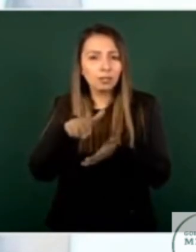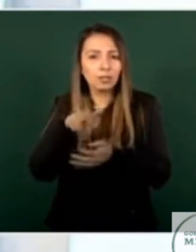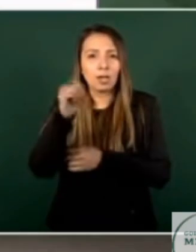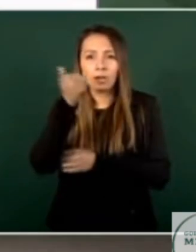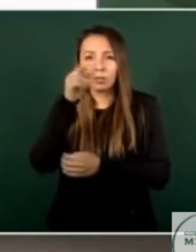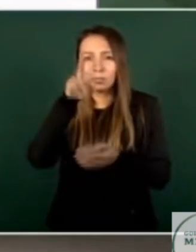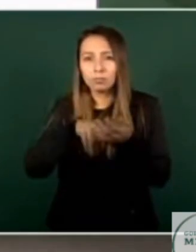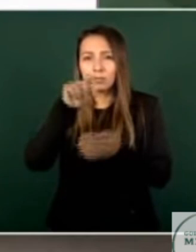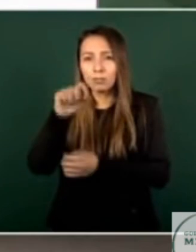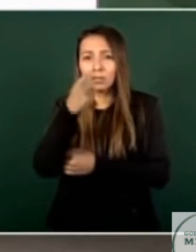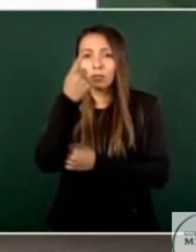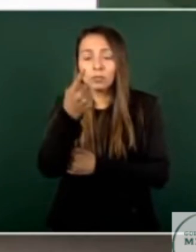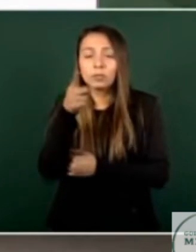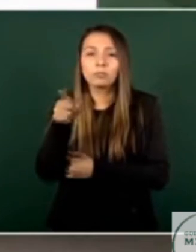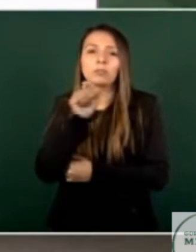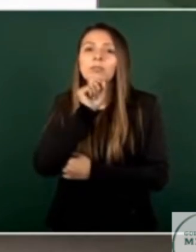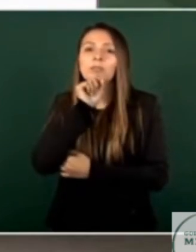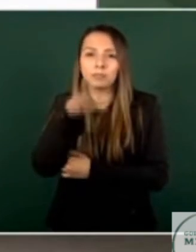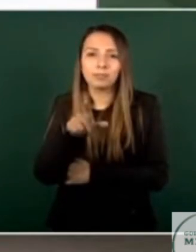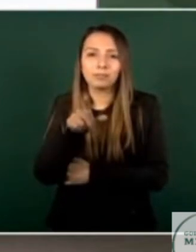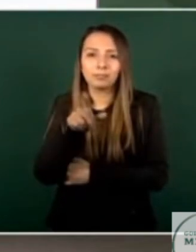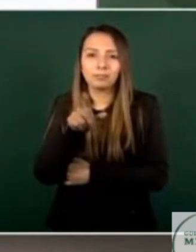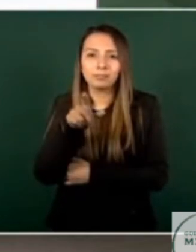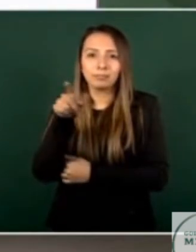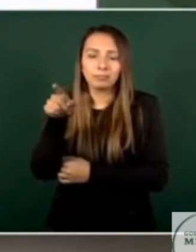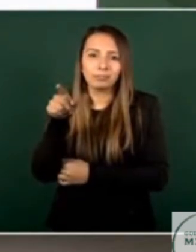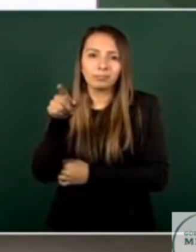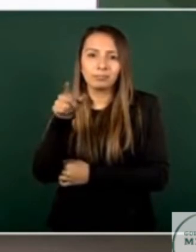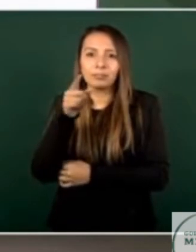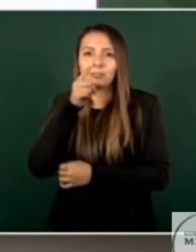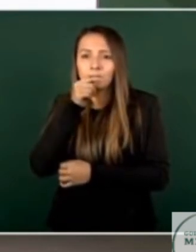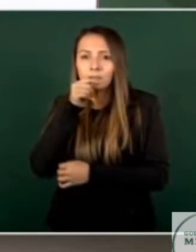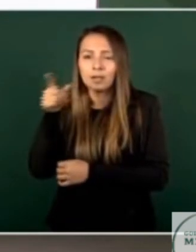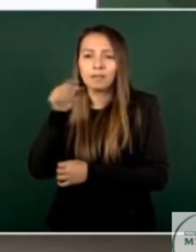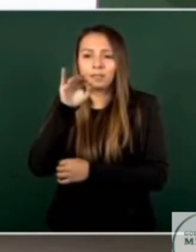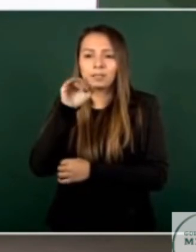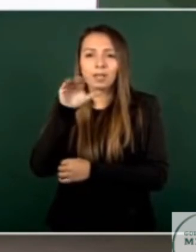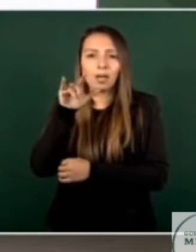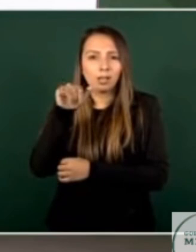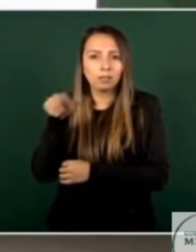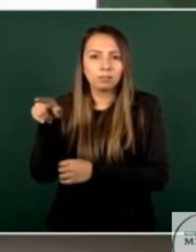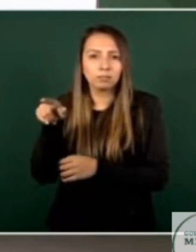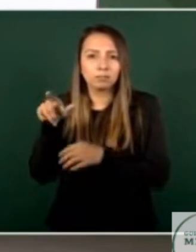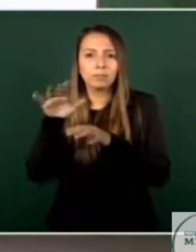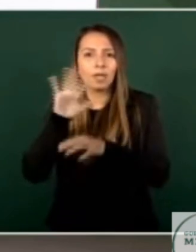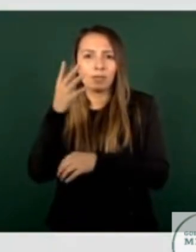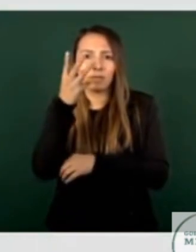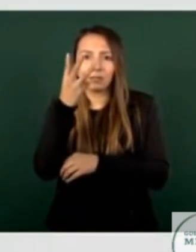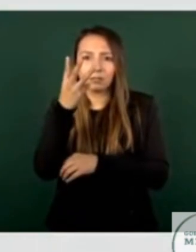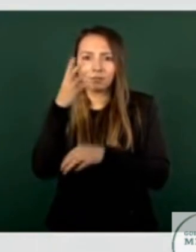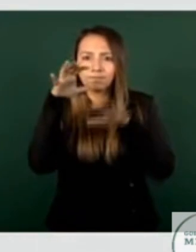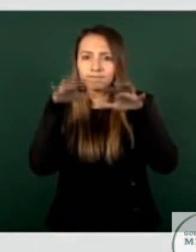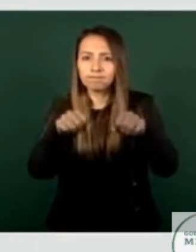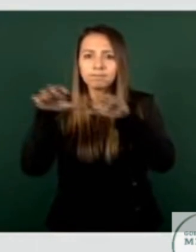este caso también se atrajo por la Fiscalía General y hay tres órdenes de aprehensión por